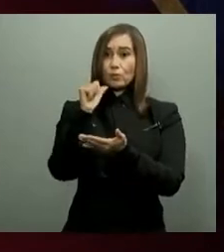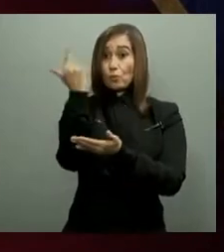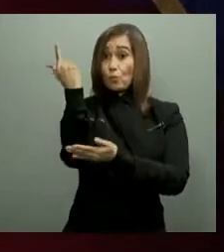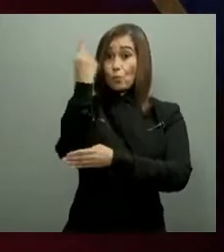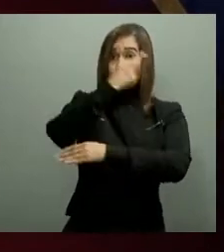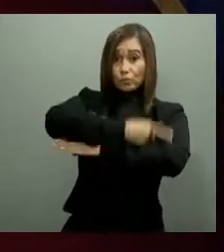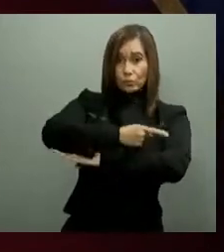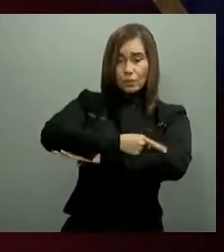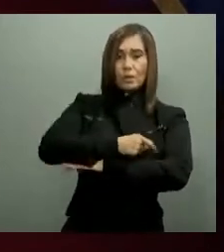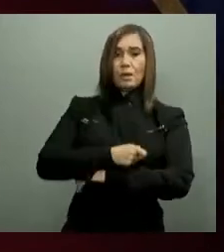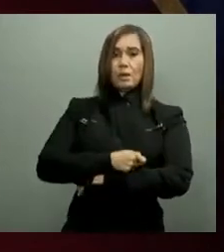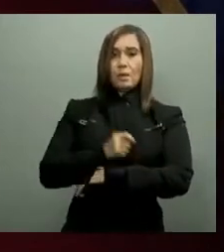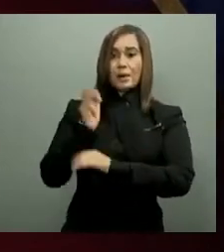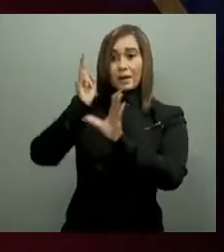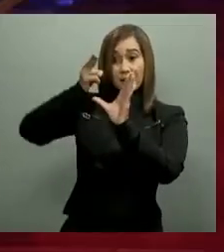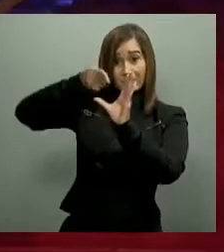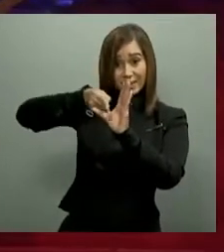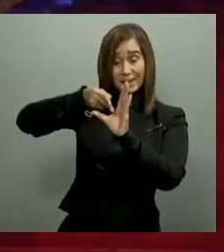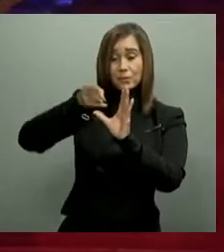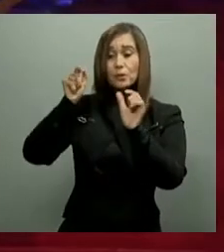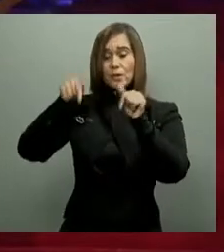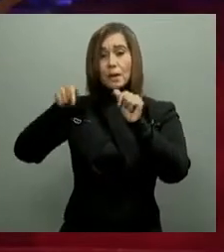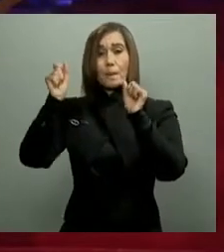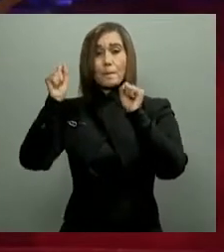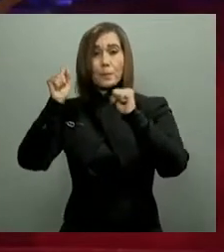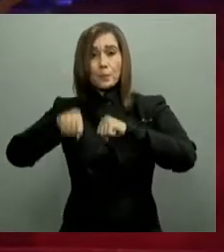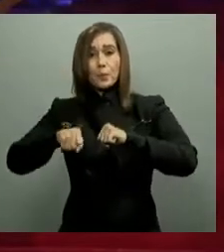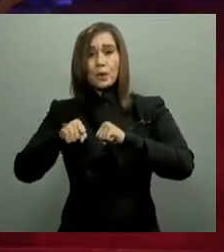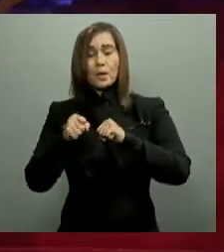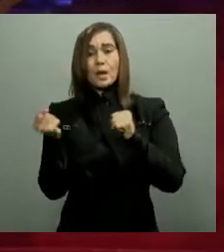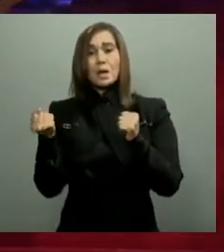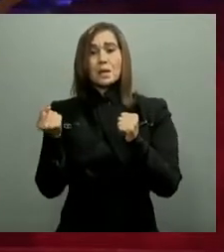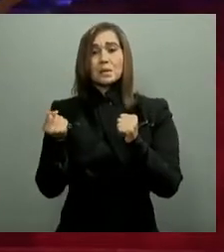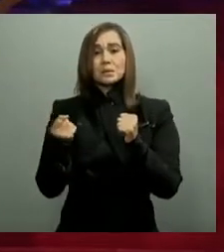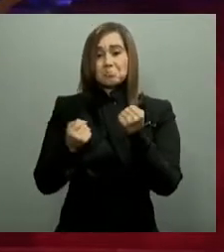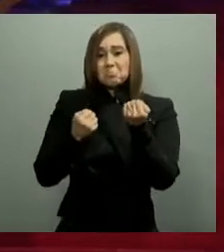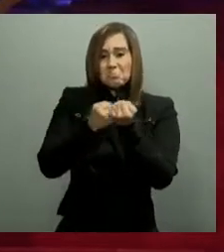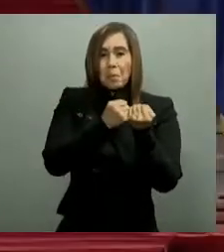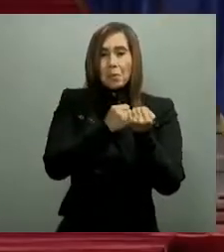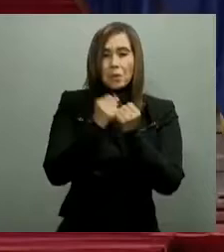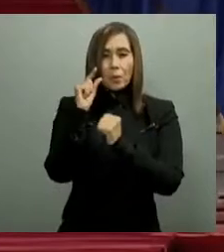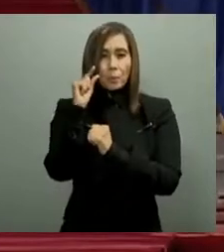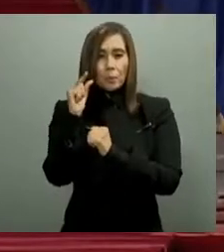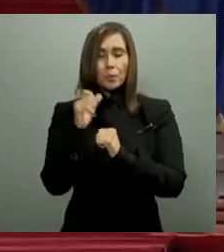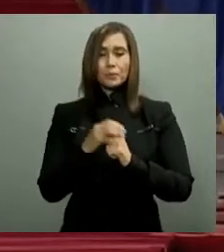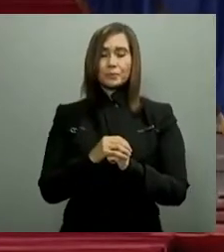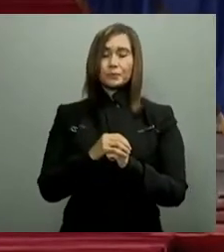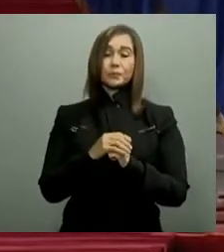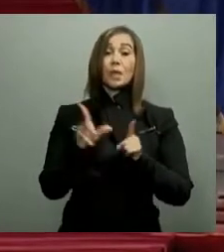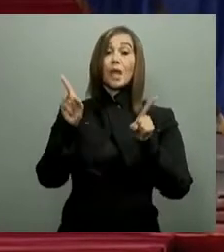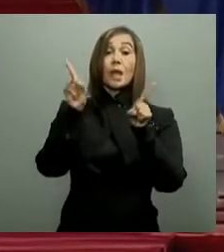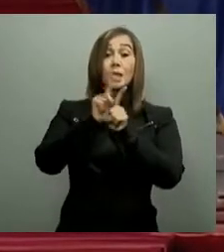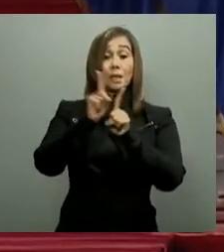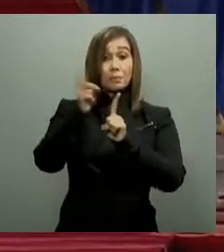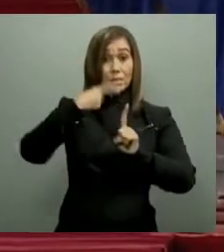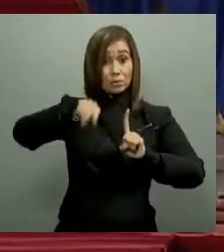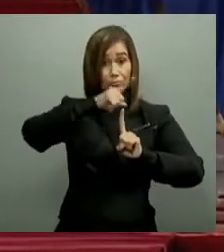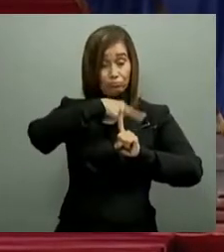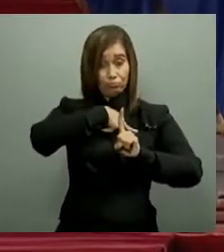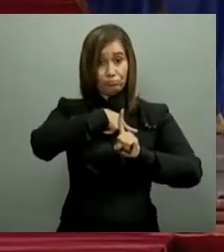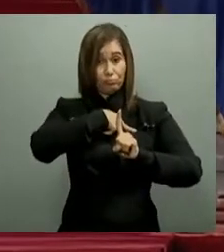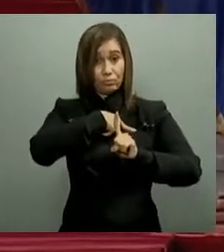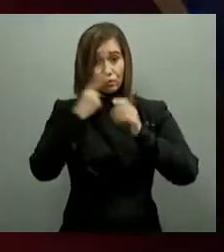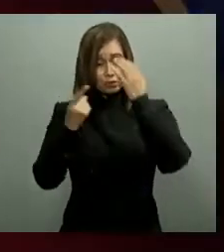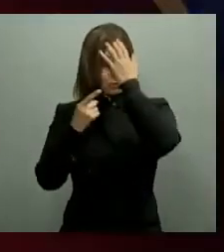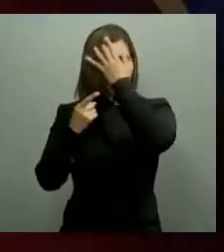del precio de los hidrocarburos para que los dominicanos resulten menos perjudicados. Pero al mismo tiempo ponemos en marcha medidas que